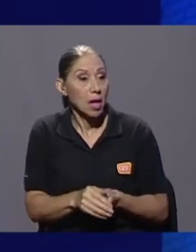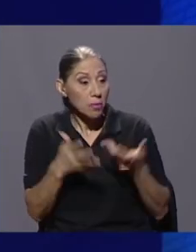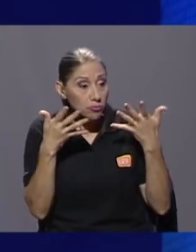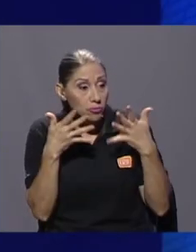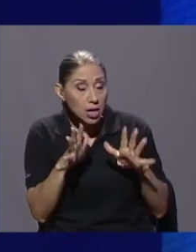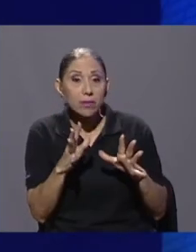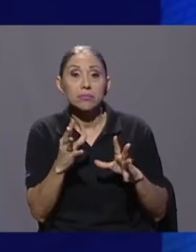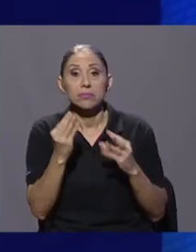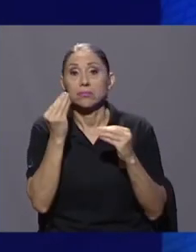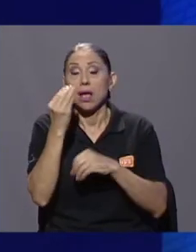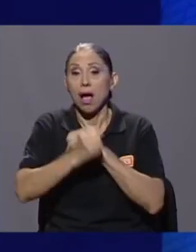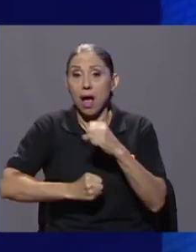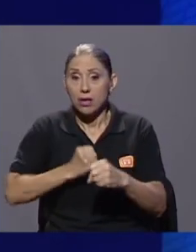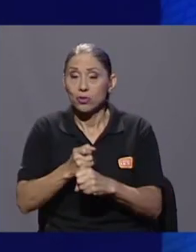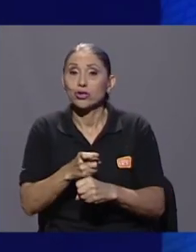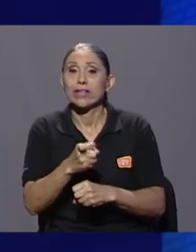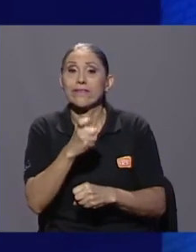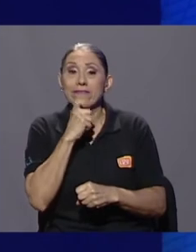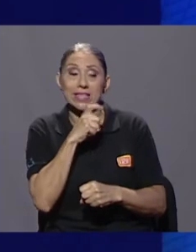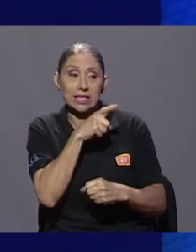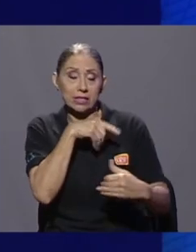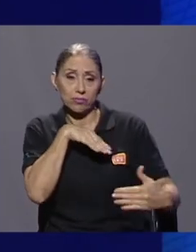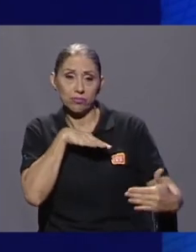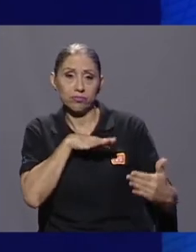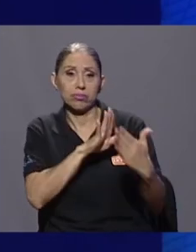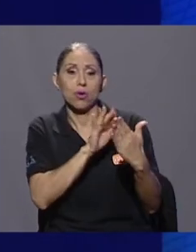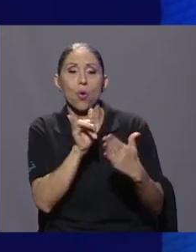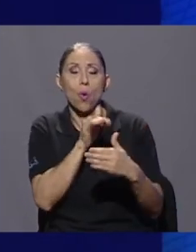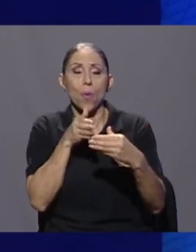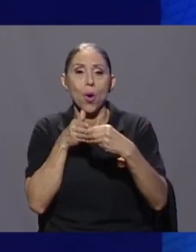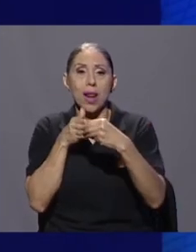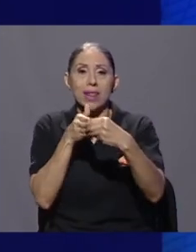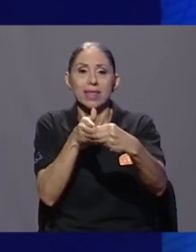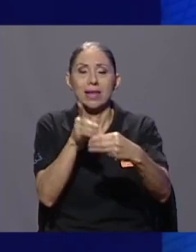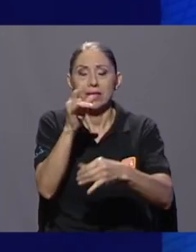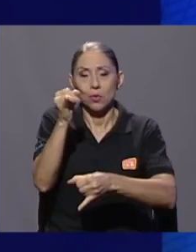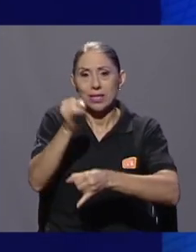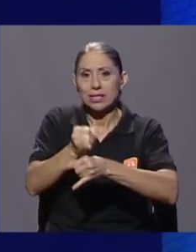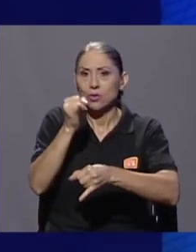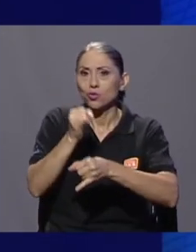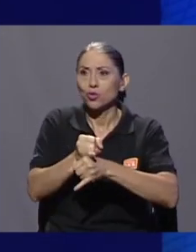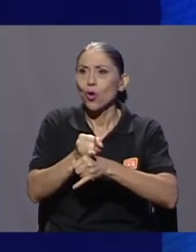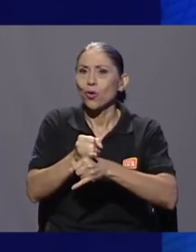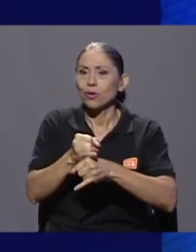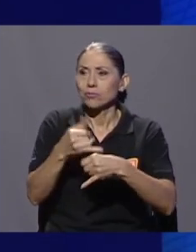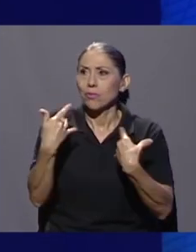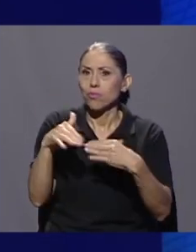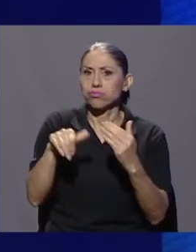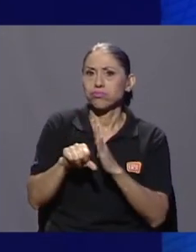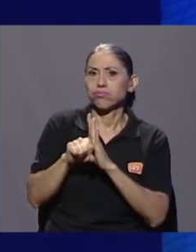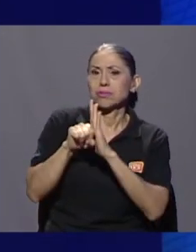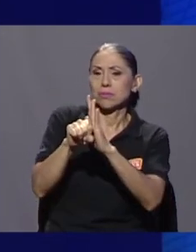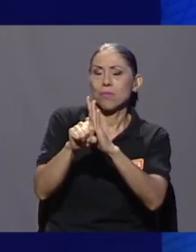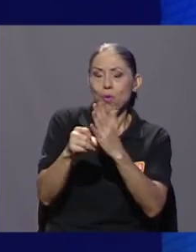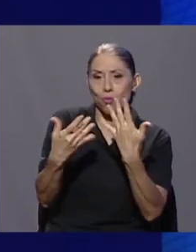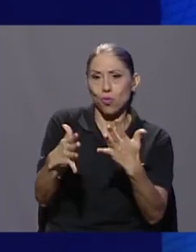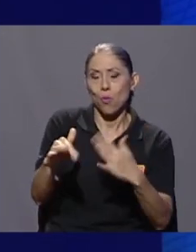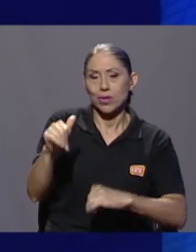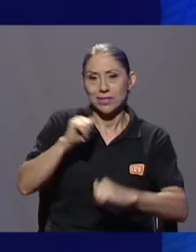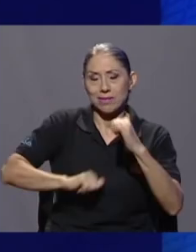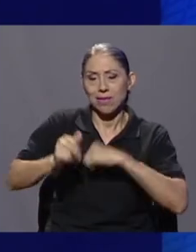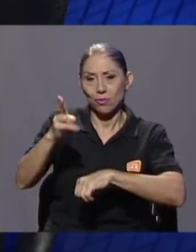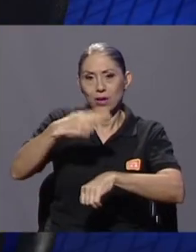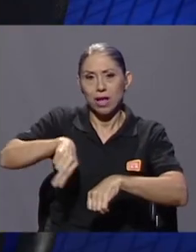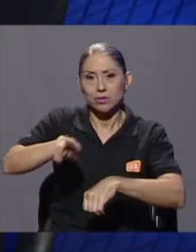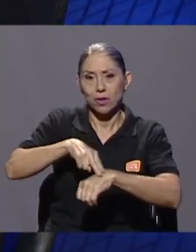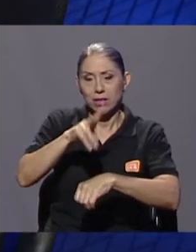difíciles que te ha tocado liderando una institución tan emblemática, un símbolo nacional como lo es el Teatro Nacional de Costa Rica?